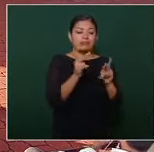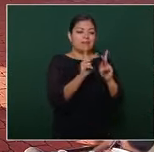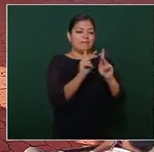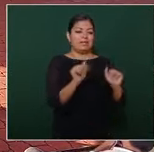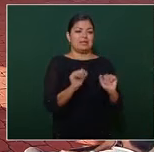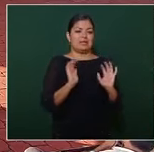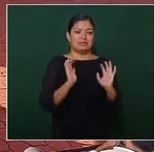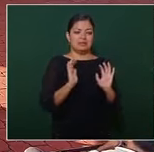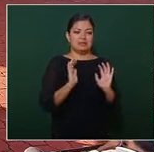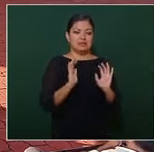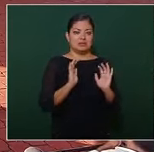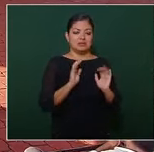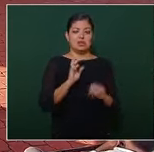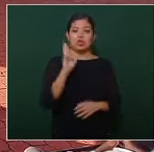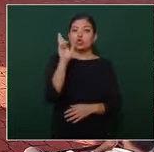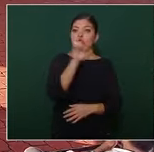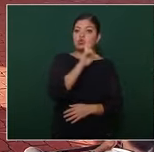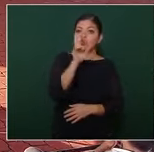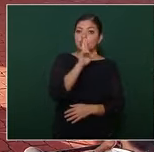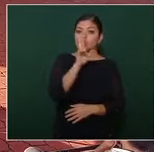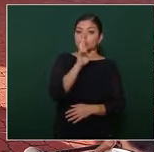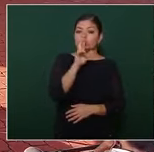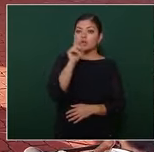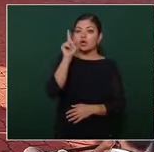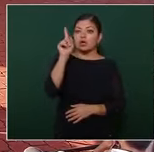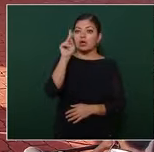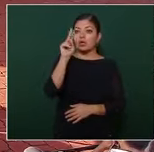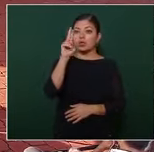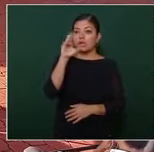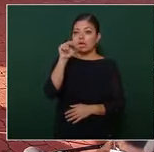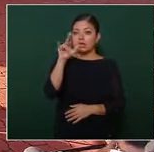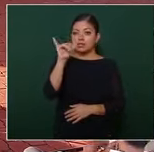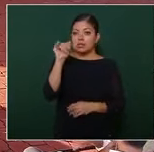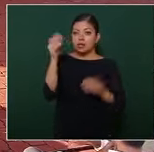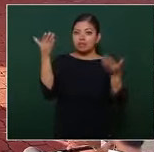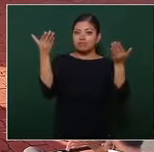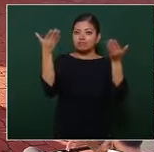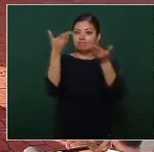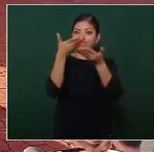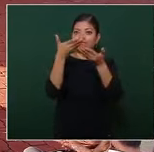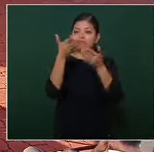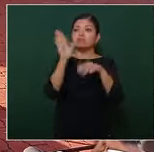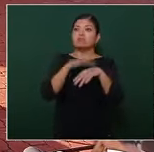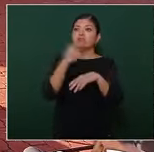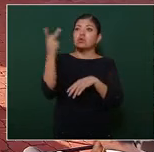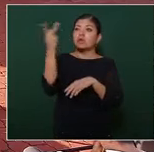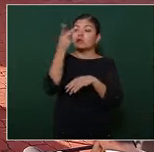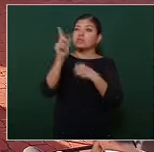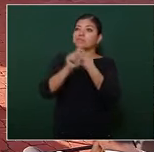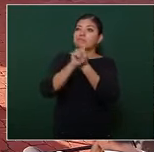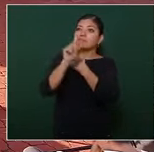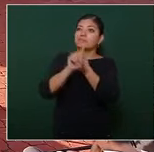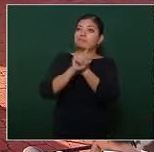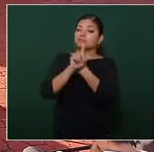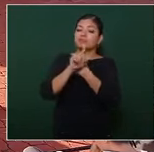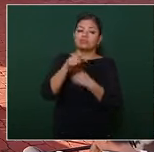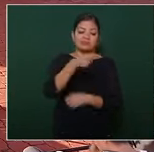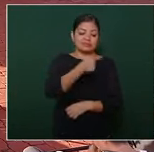entre Rusia y Ucrania porque eso nos ha afectado a todos